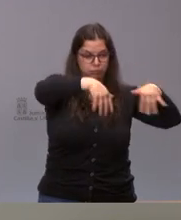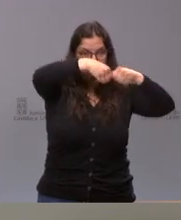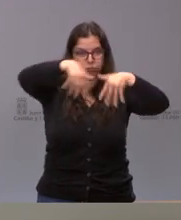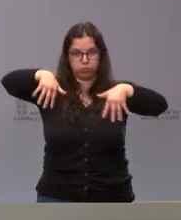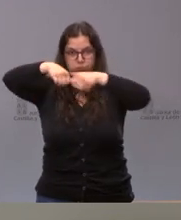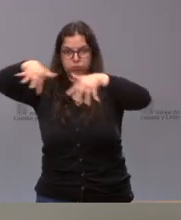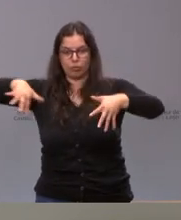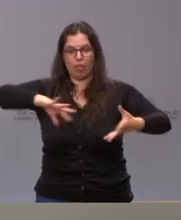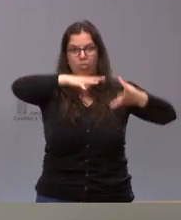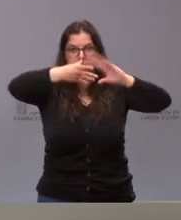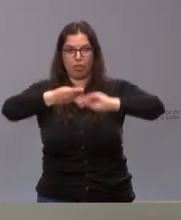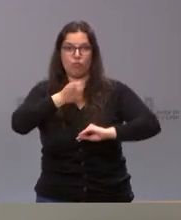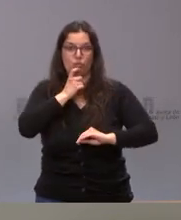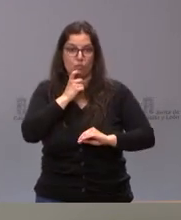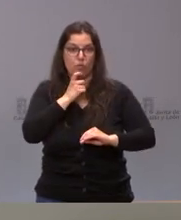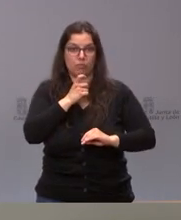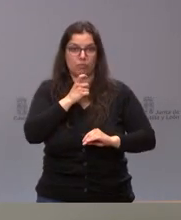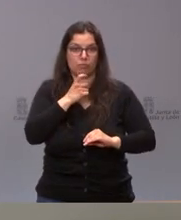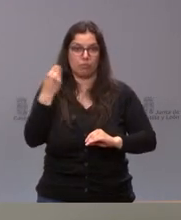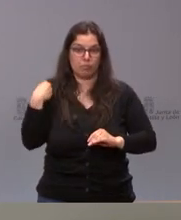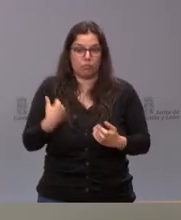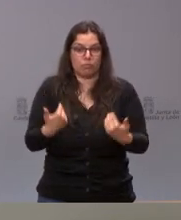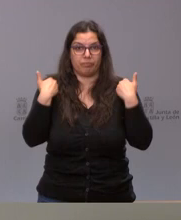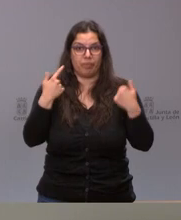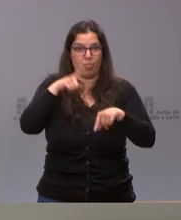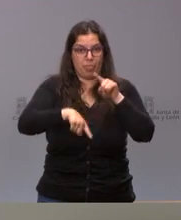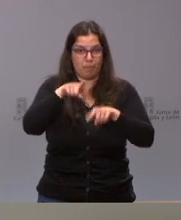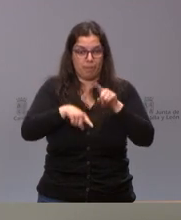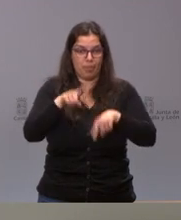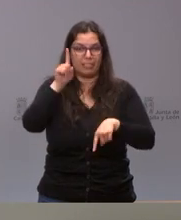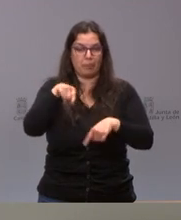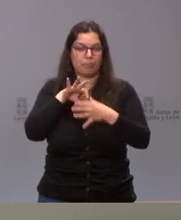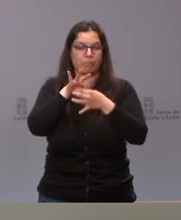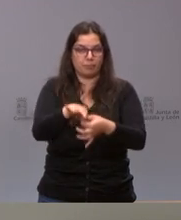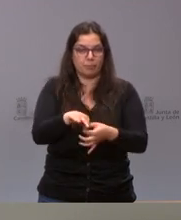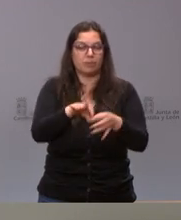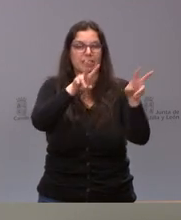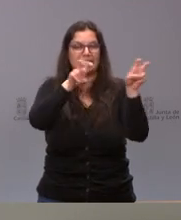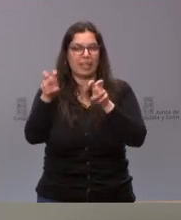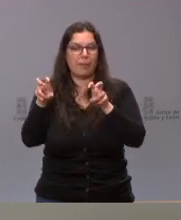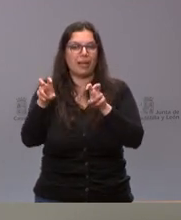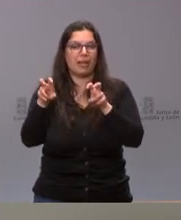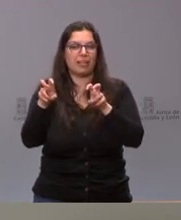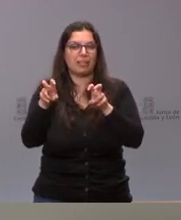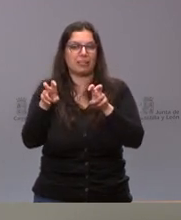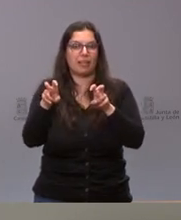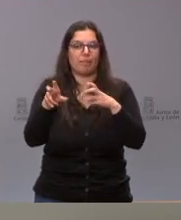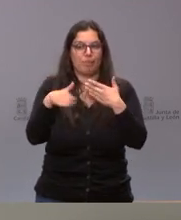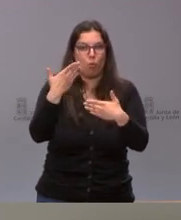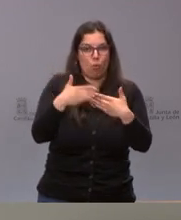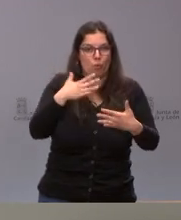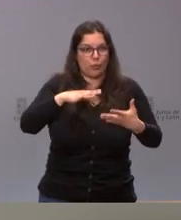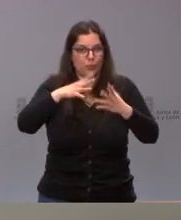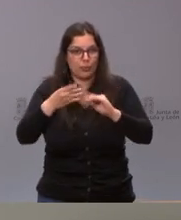consejería a las circunstancias de sus competencias en relación también con los aspectos de modernidad y de